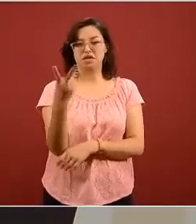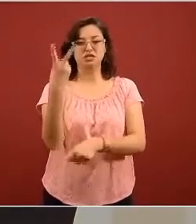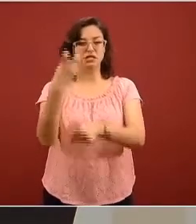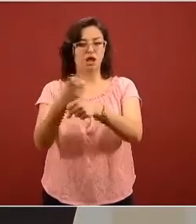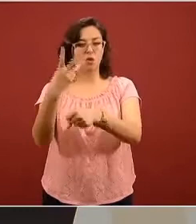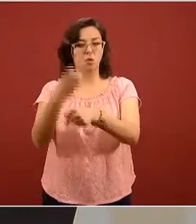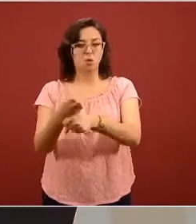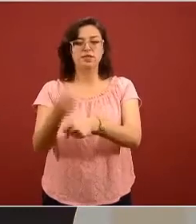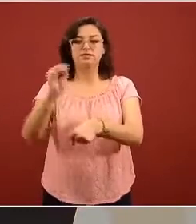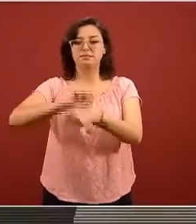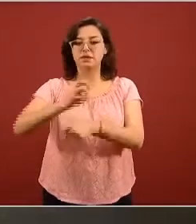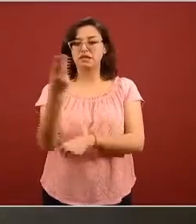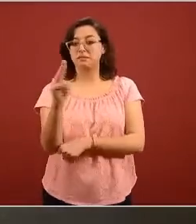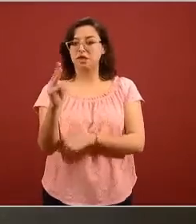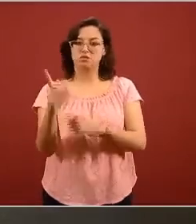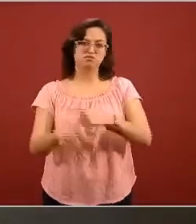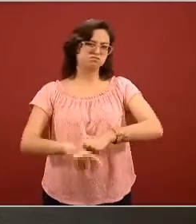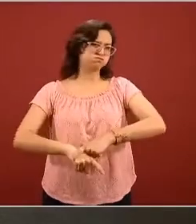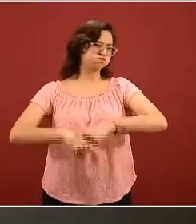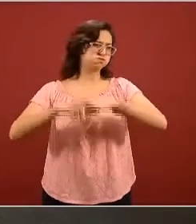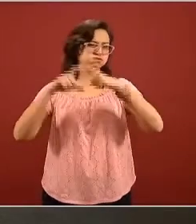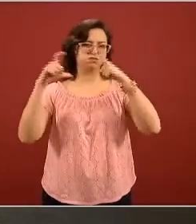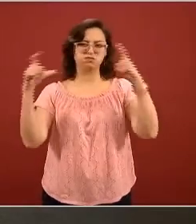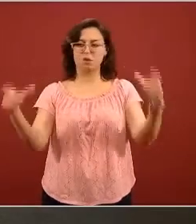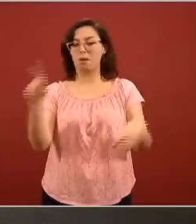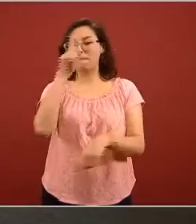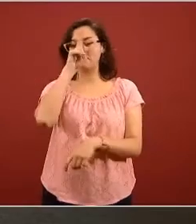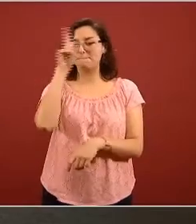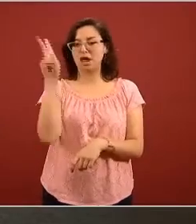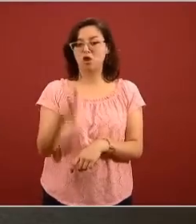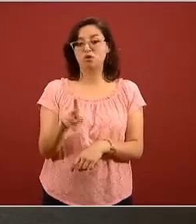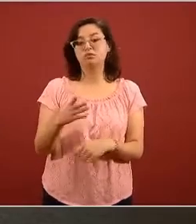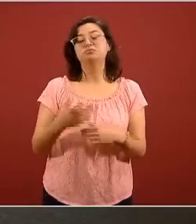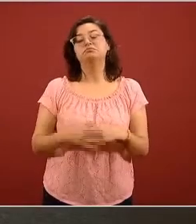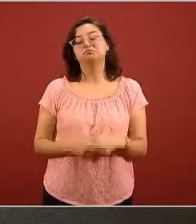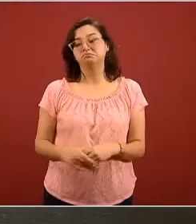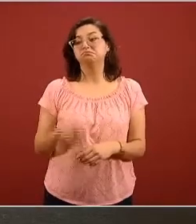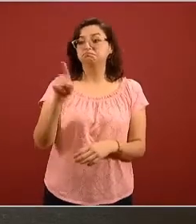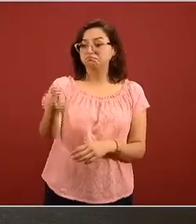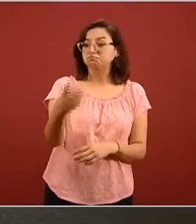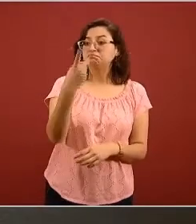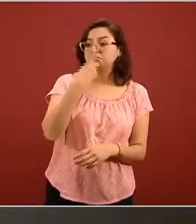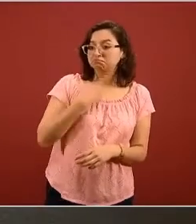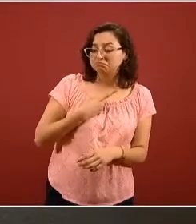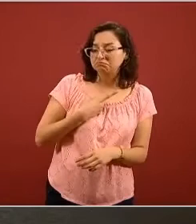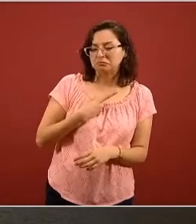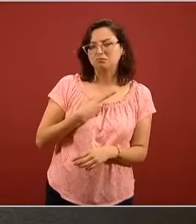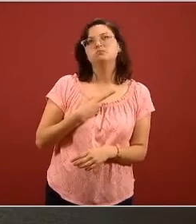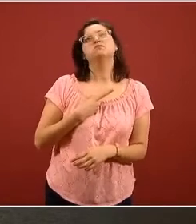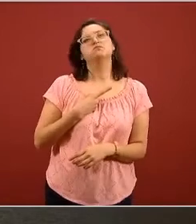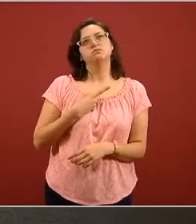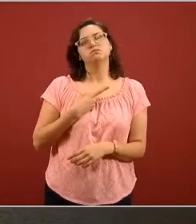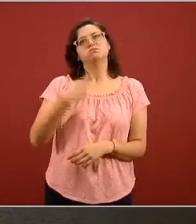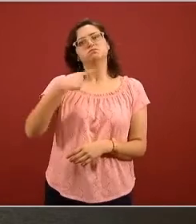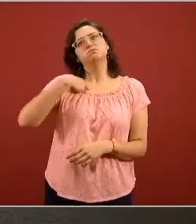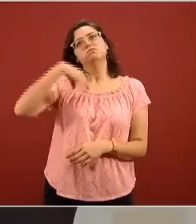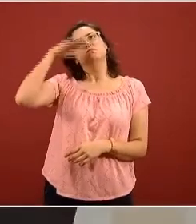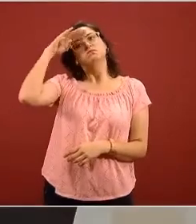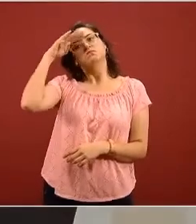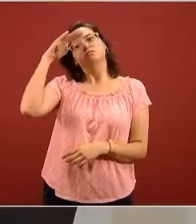segunda semana de mayo pero su comentario lo aprecio mucho porque me lleva a visualizar que